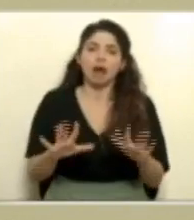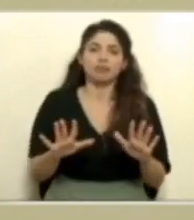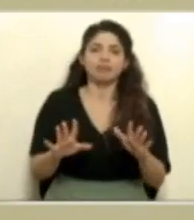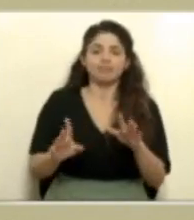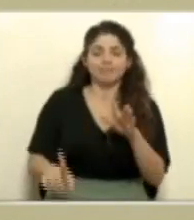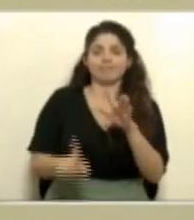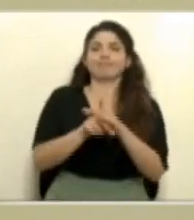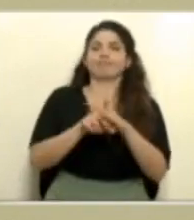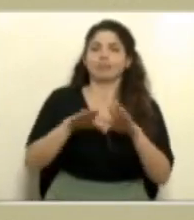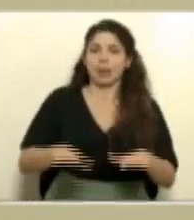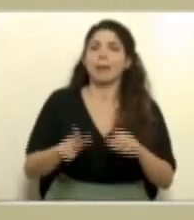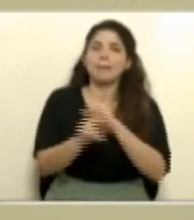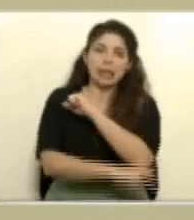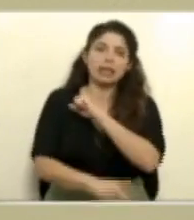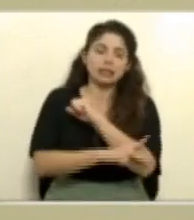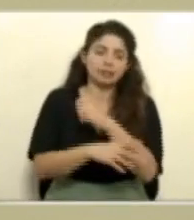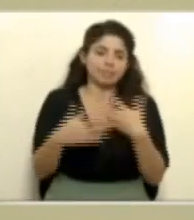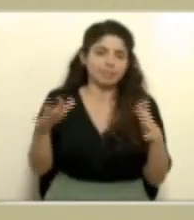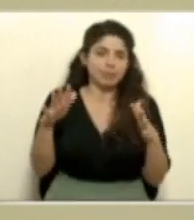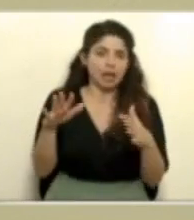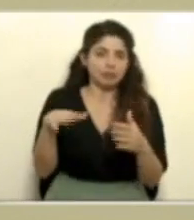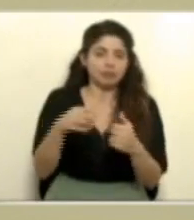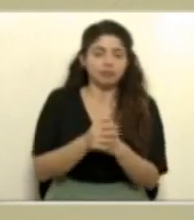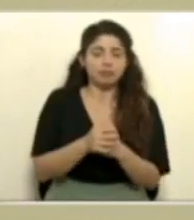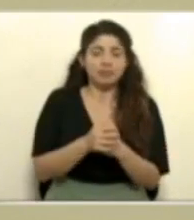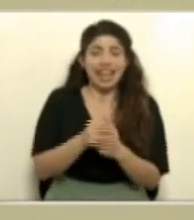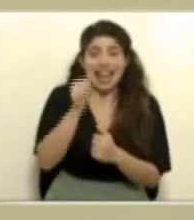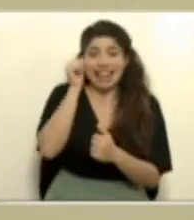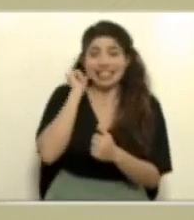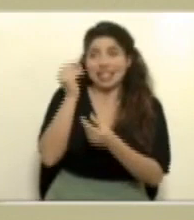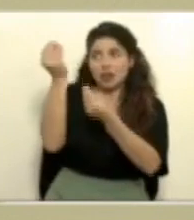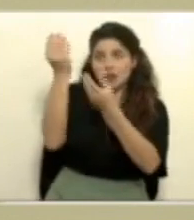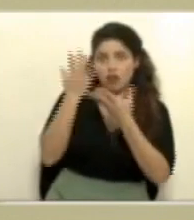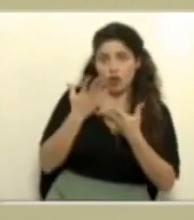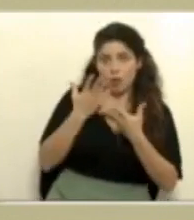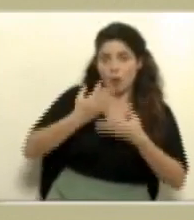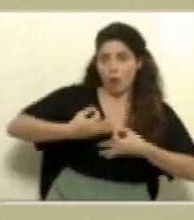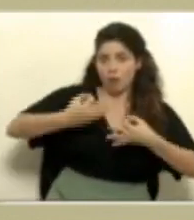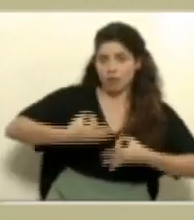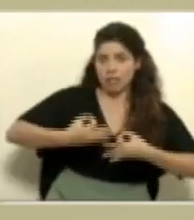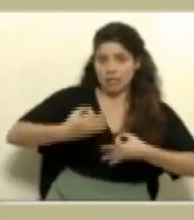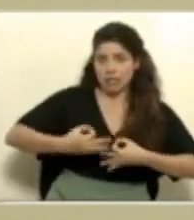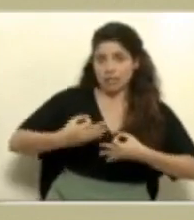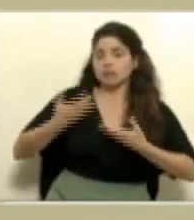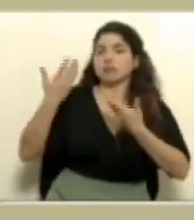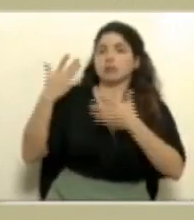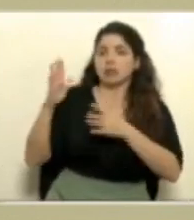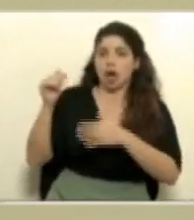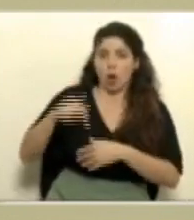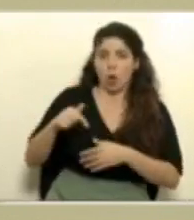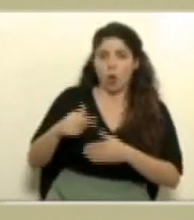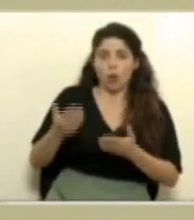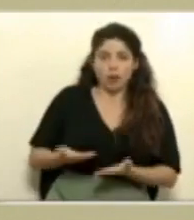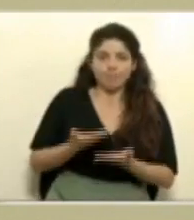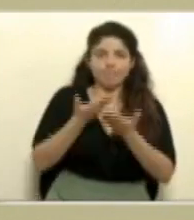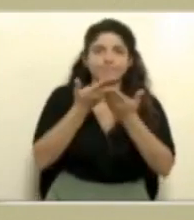Ayer justamente se hizo la información preliminar, el informe como tal ya se entregó hoy